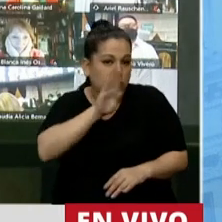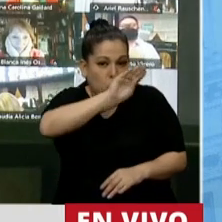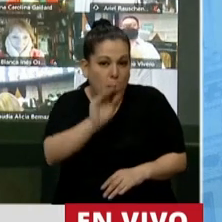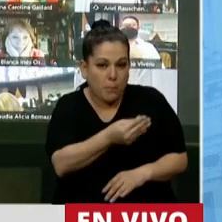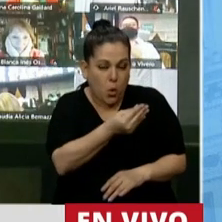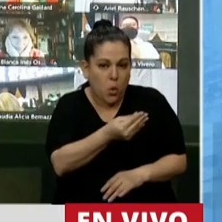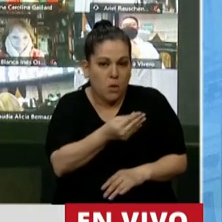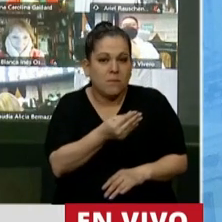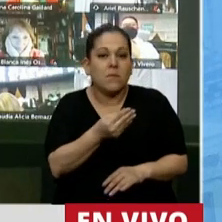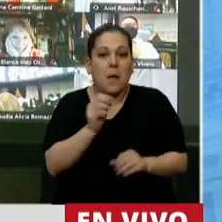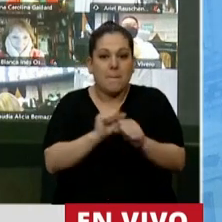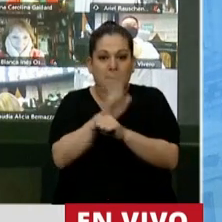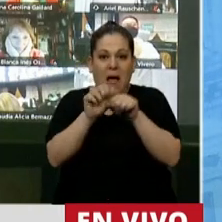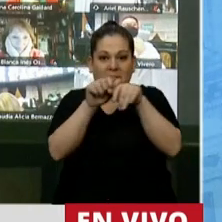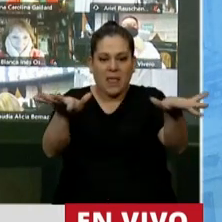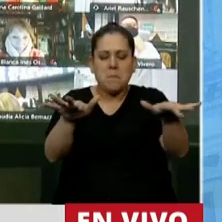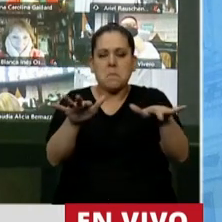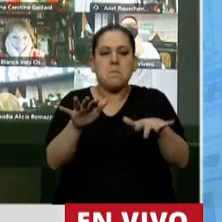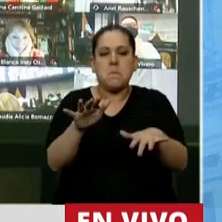arrancó la pandemia estaba a dos puntos abajo.